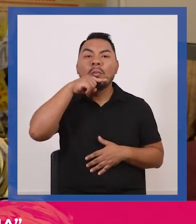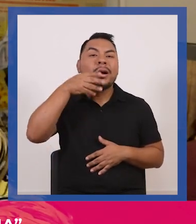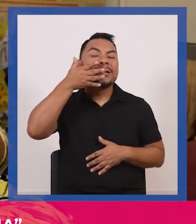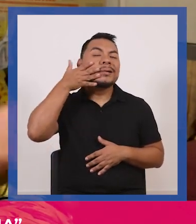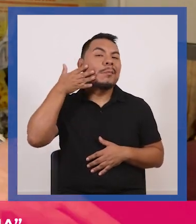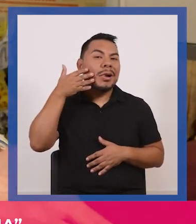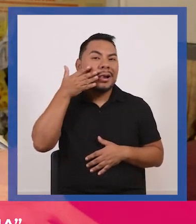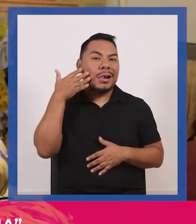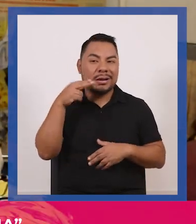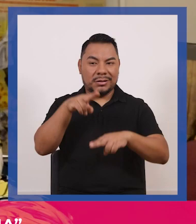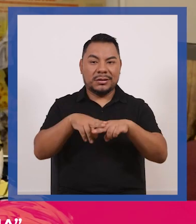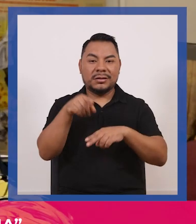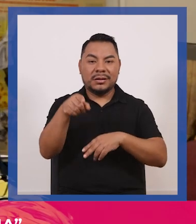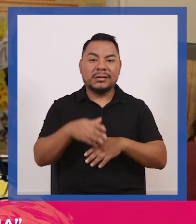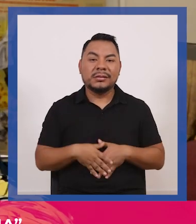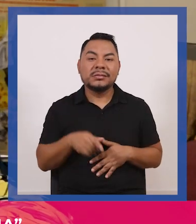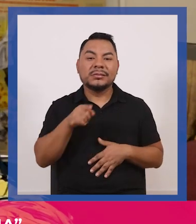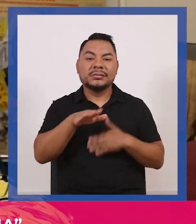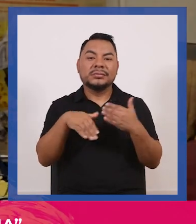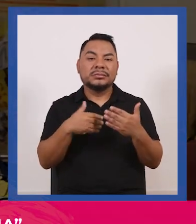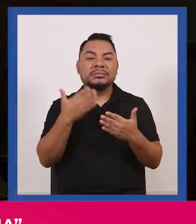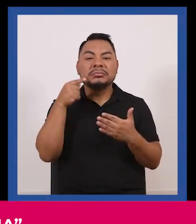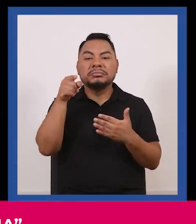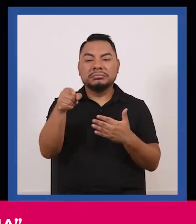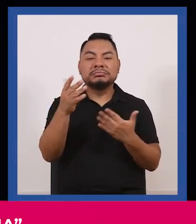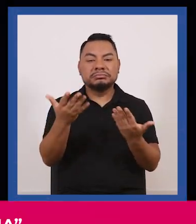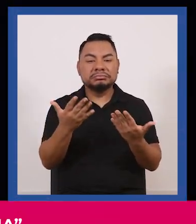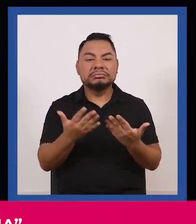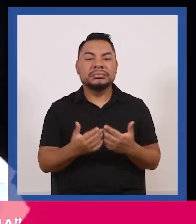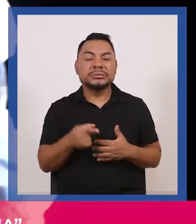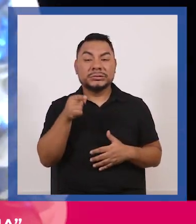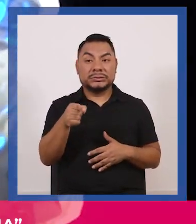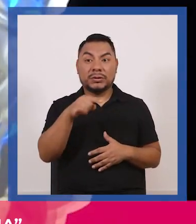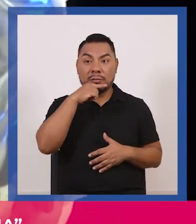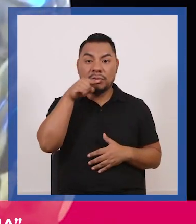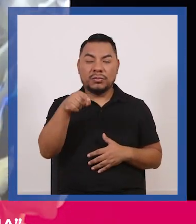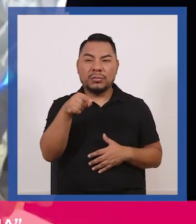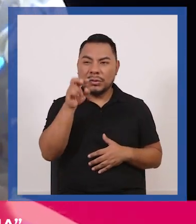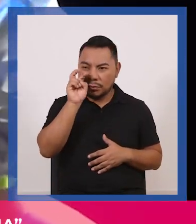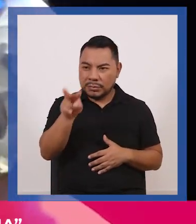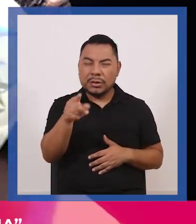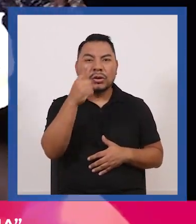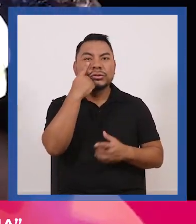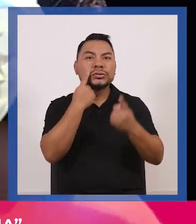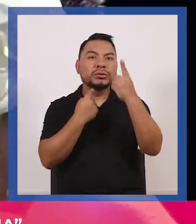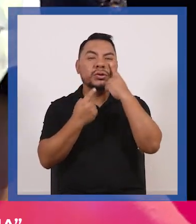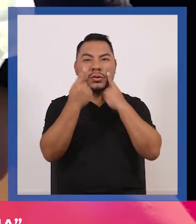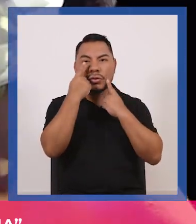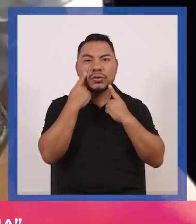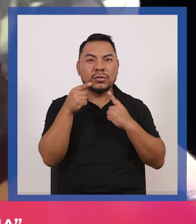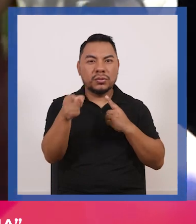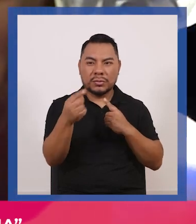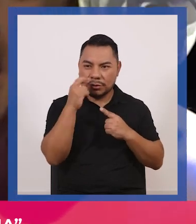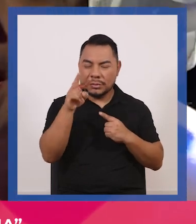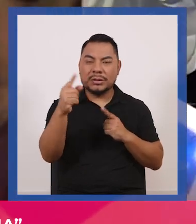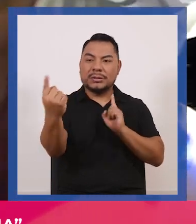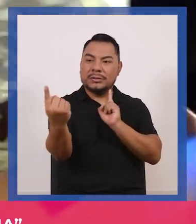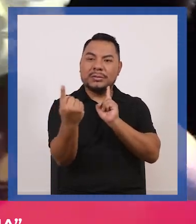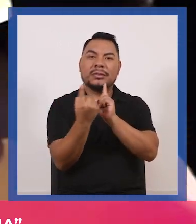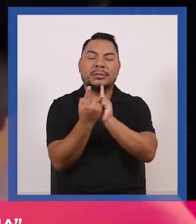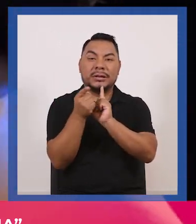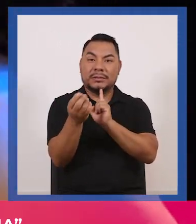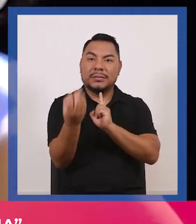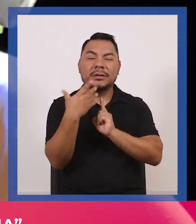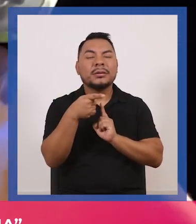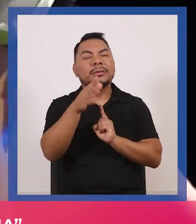visiblemente anglo y la señora estaba llorando y se me acerca y